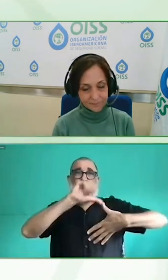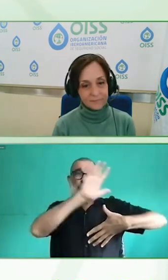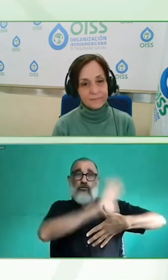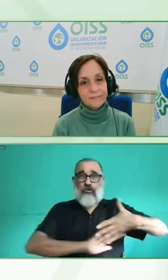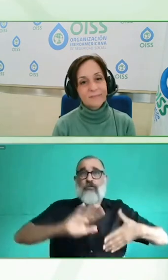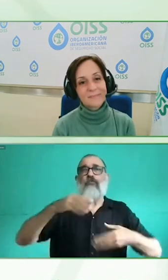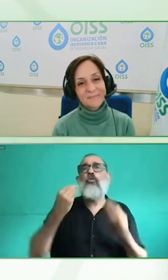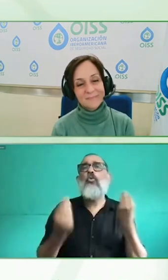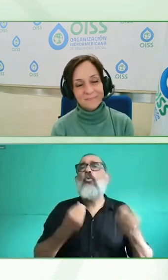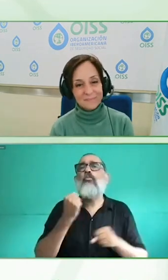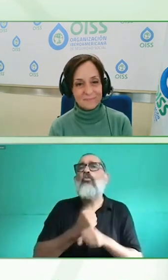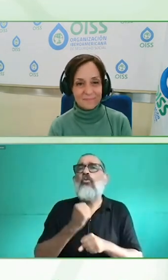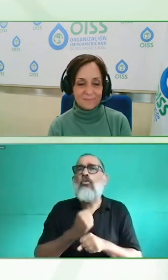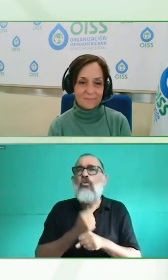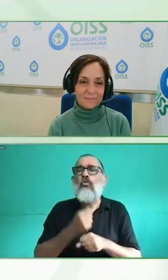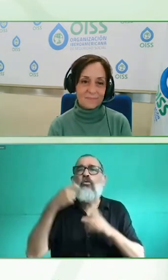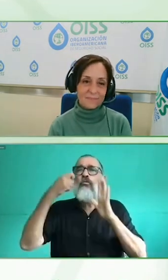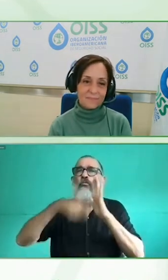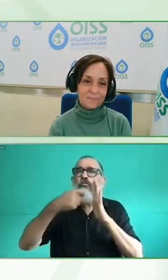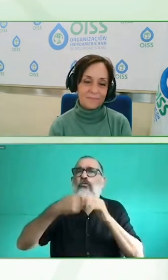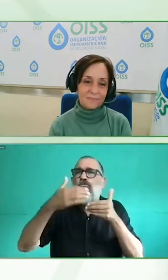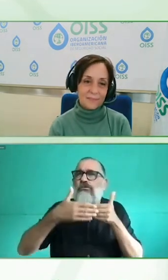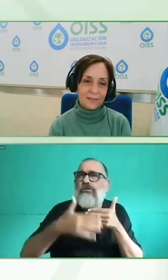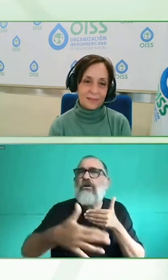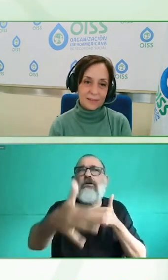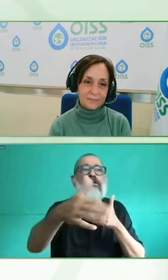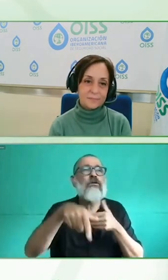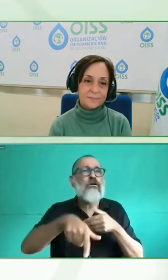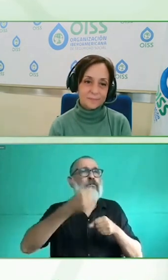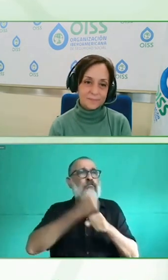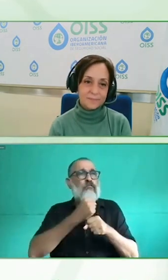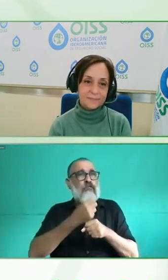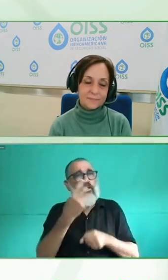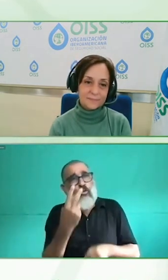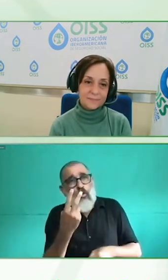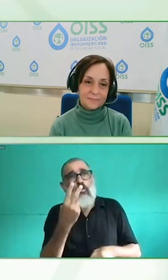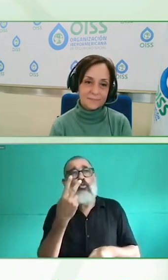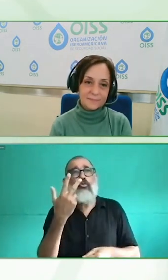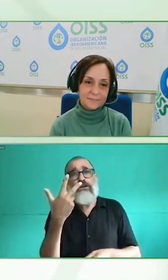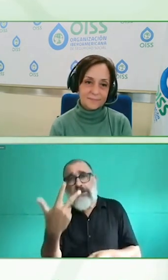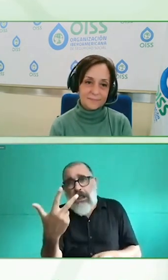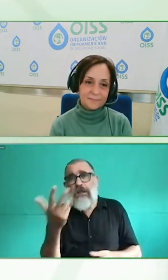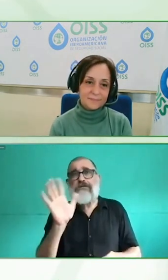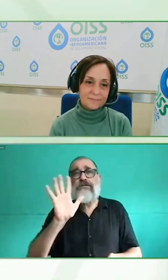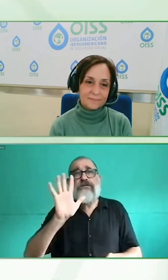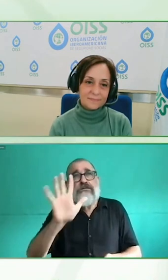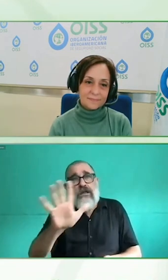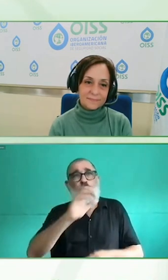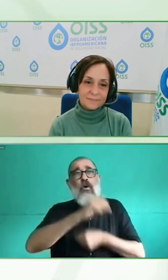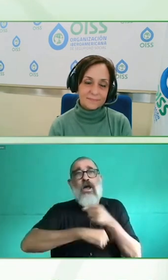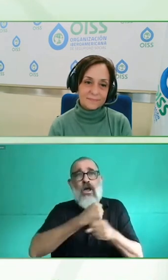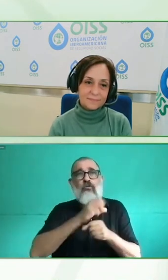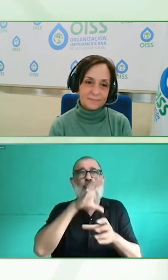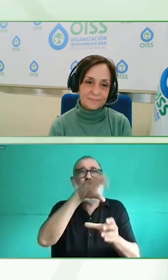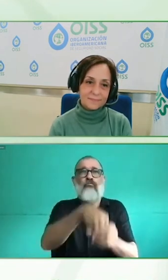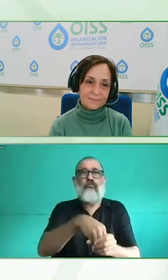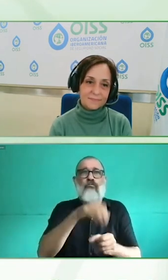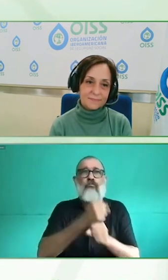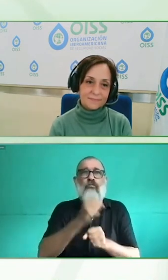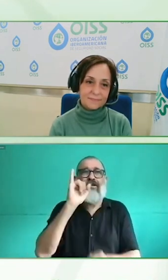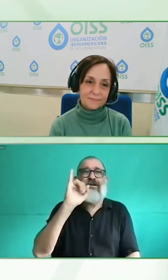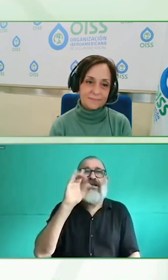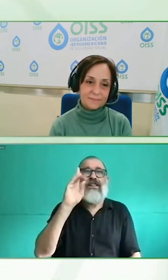yo con la línea. Europa con América Latina, lo estamos viendo, todas las oportunidades que hay que decían ahora o que estamos trabajando con la Fundación 11, ¿no?